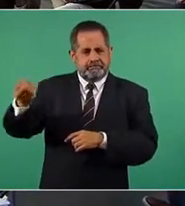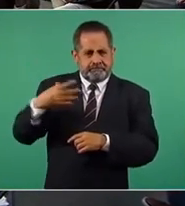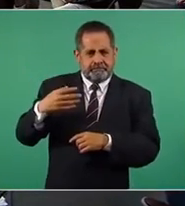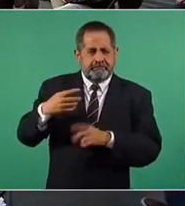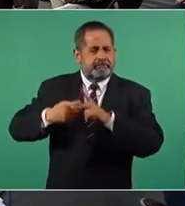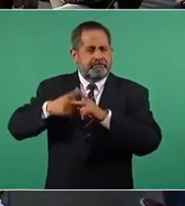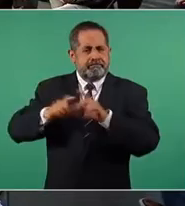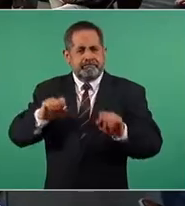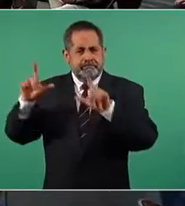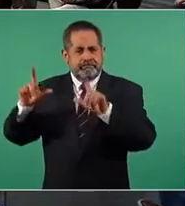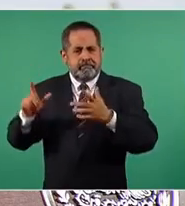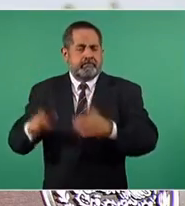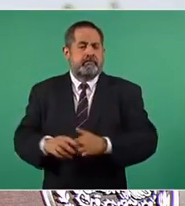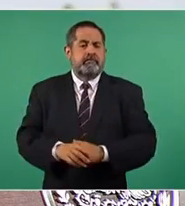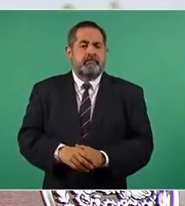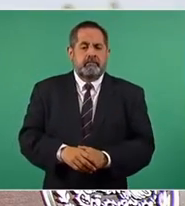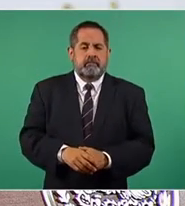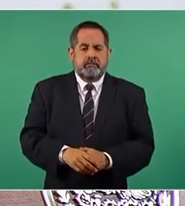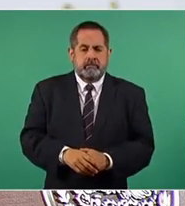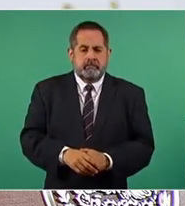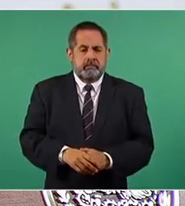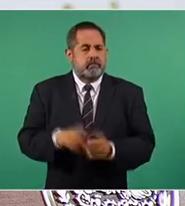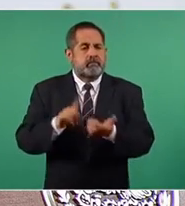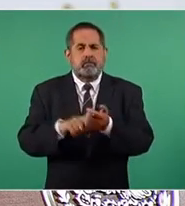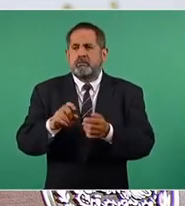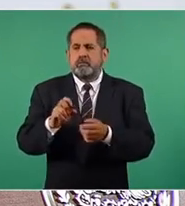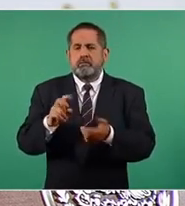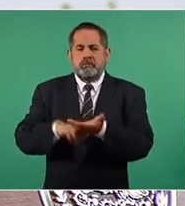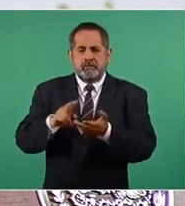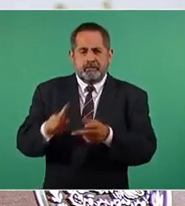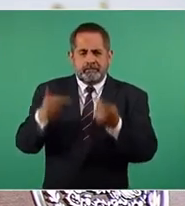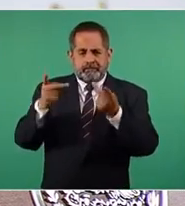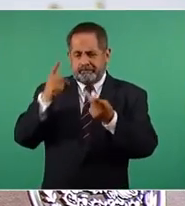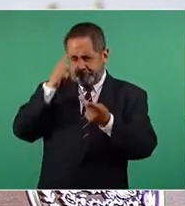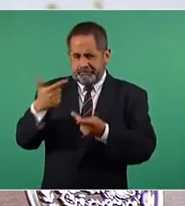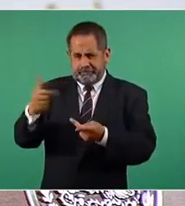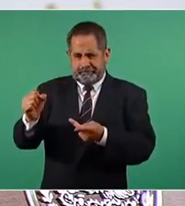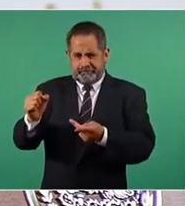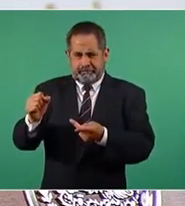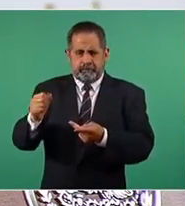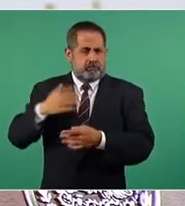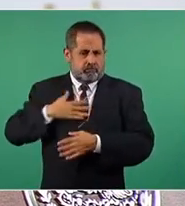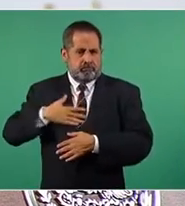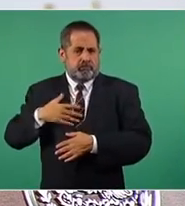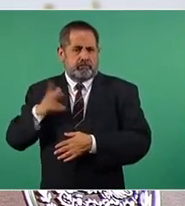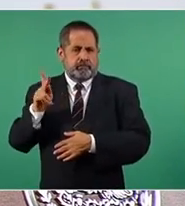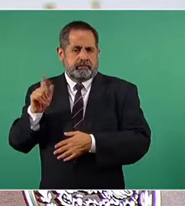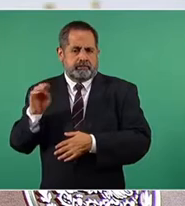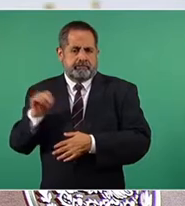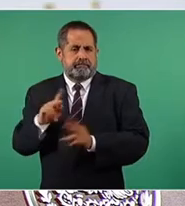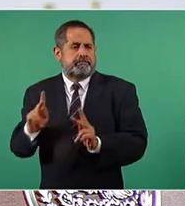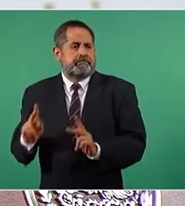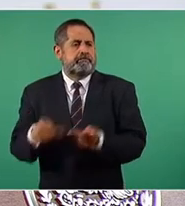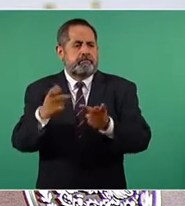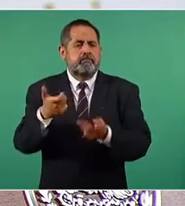gráfica de la venta, del precio de venta de